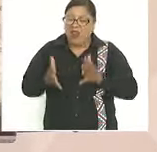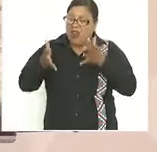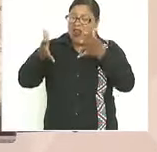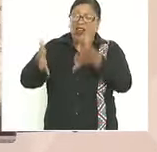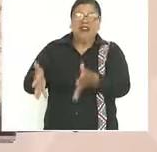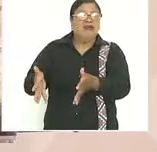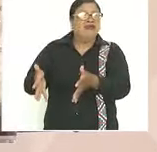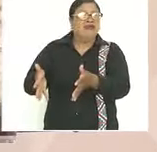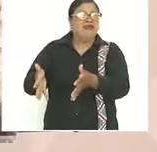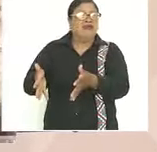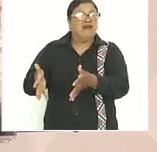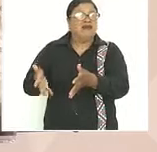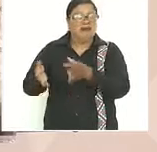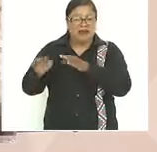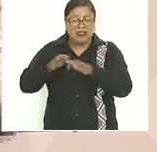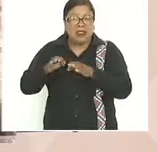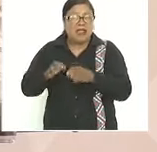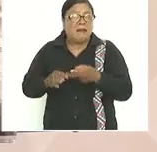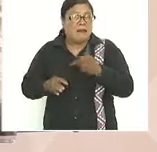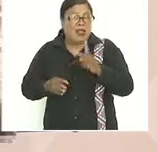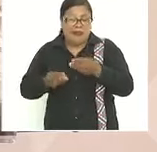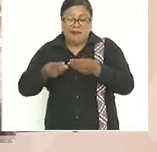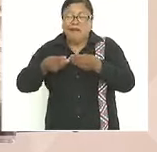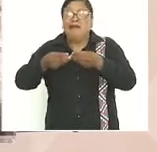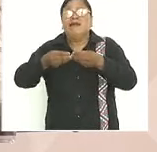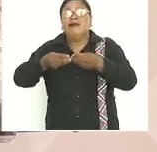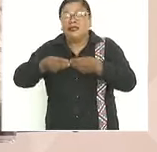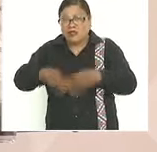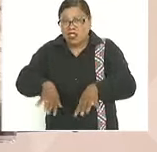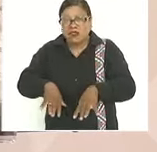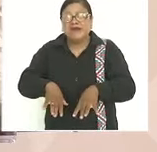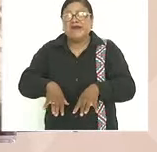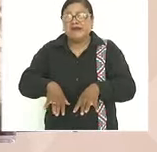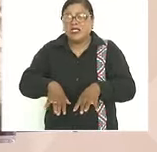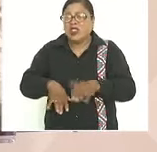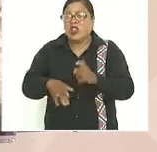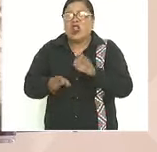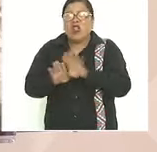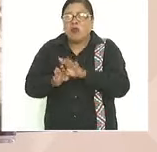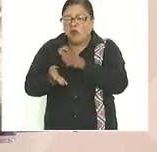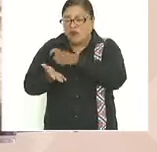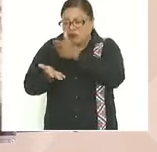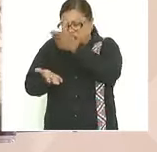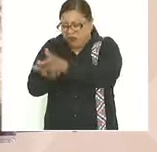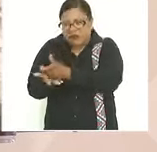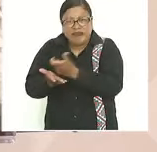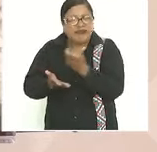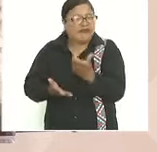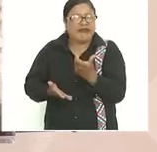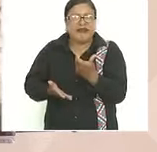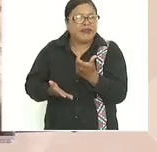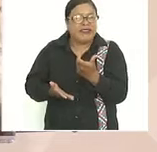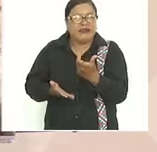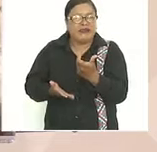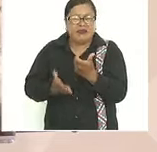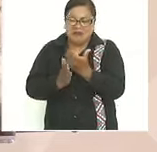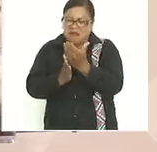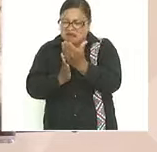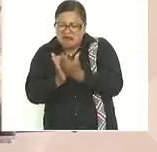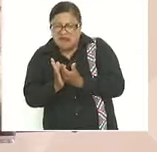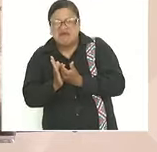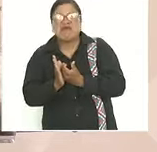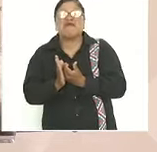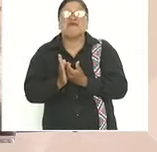sino que perdió poder de compra es decir se redujo